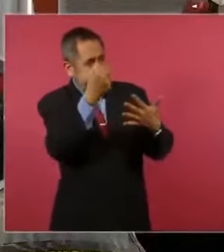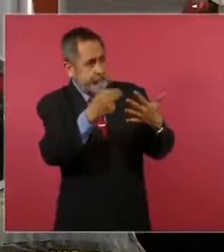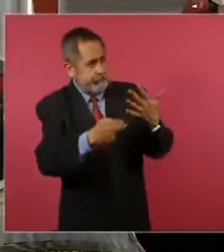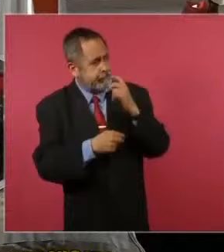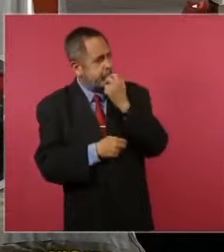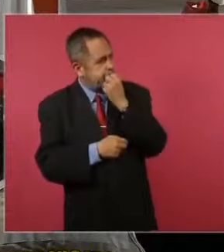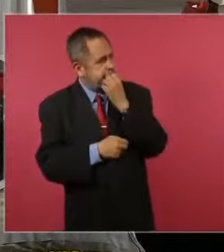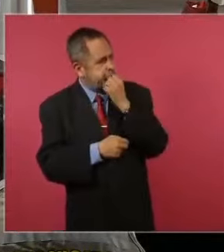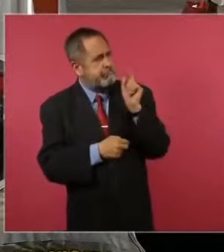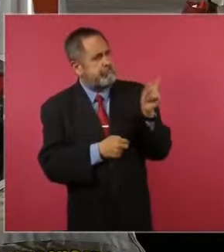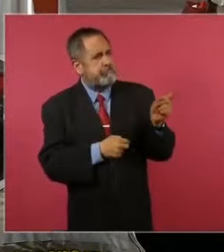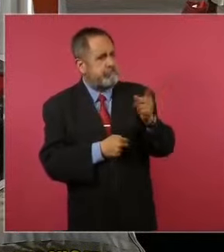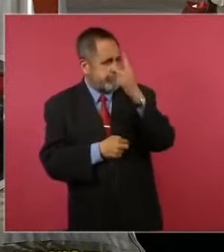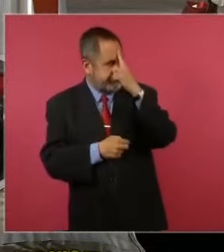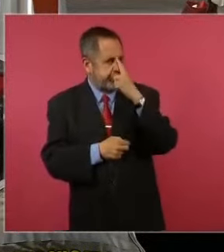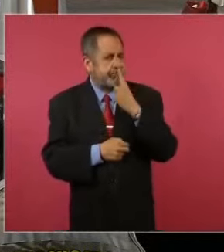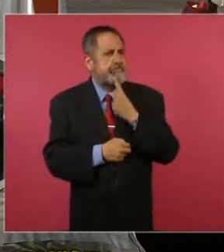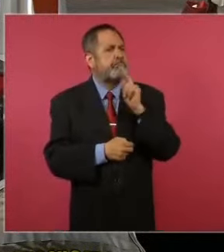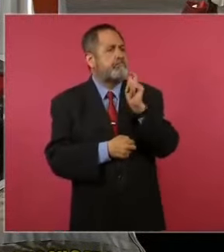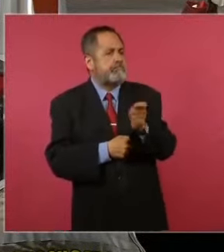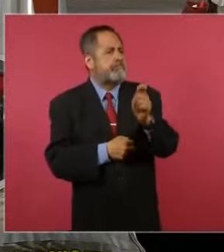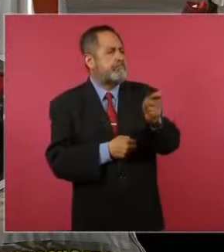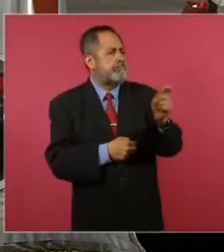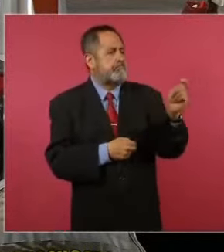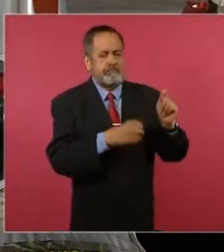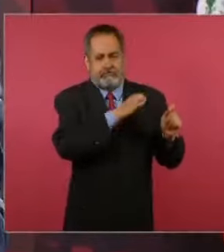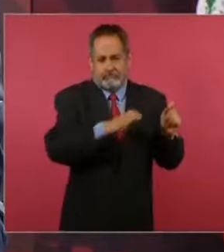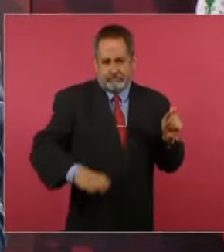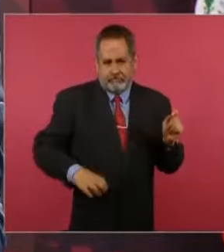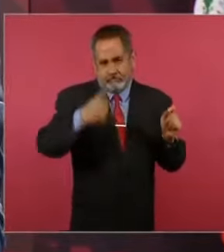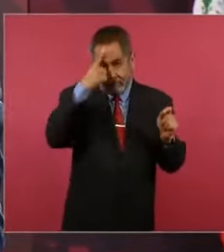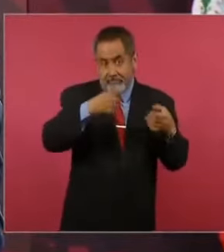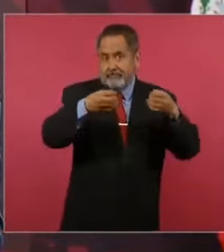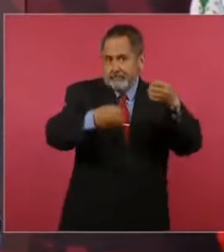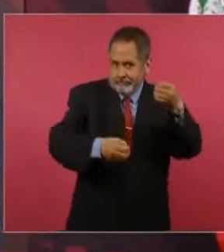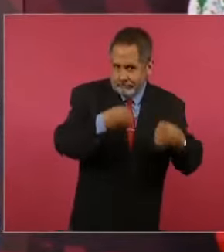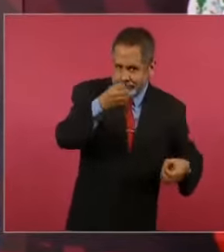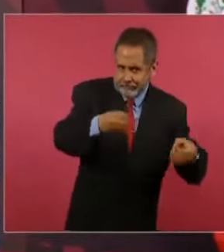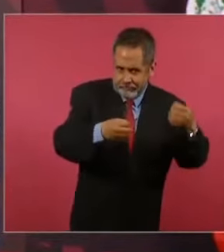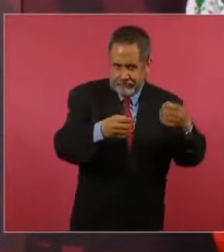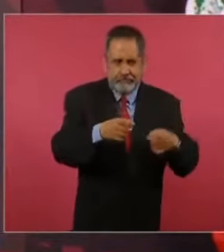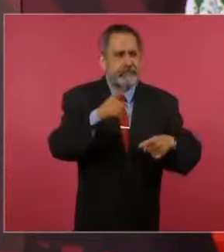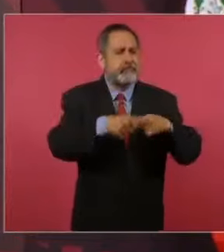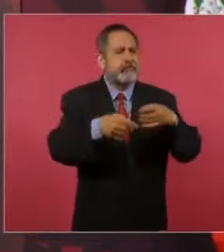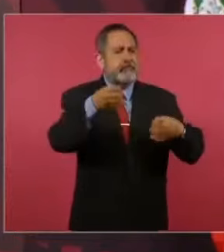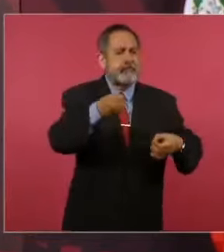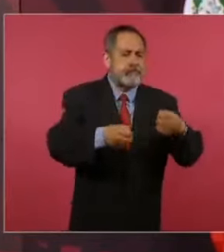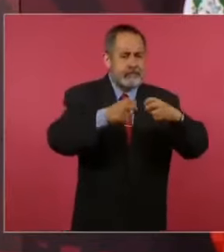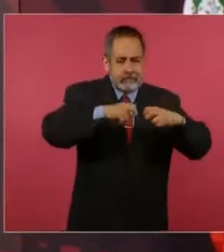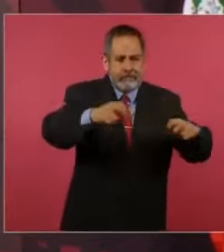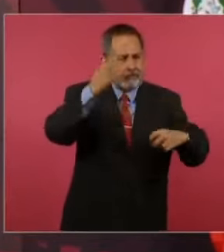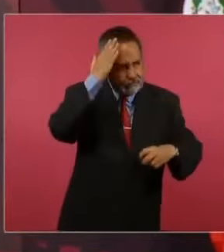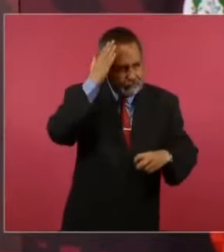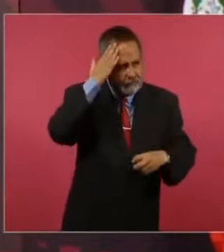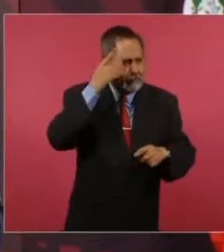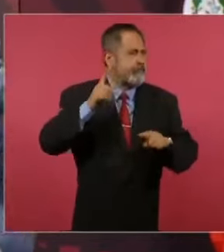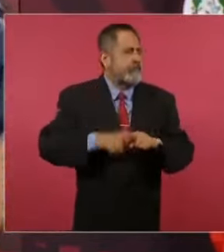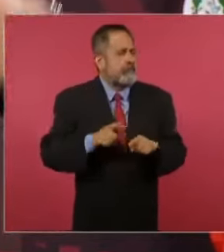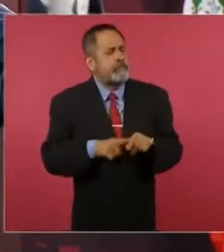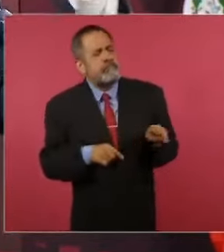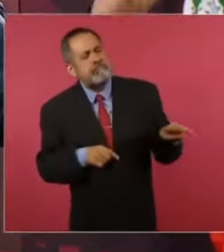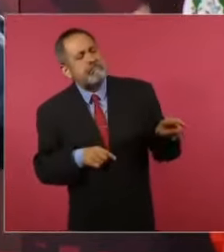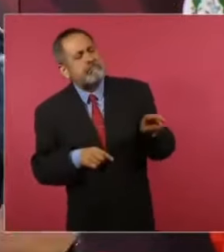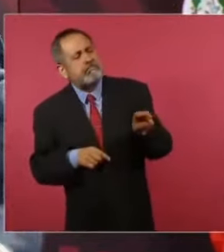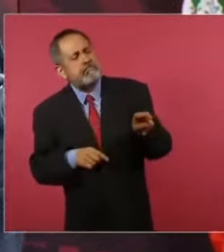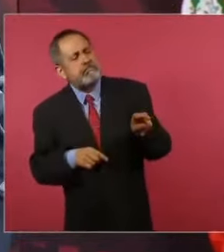de quiénes son los candidatos, los jueces, magistrados, ministros, no